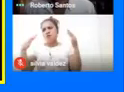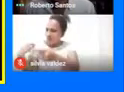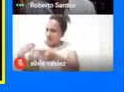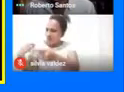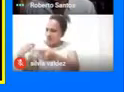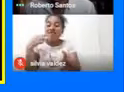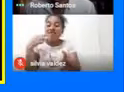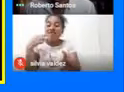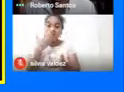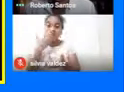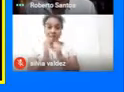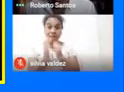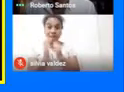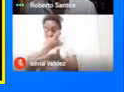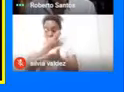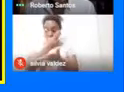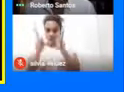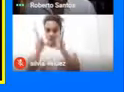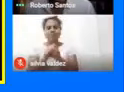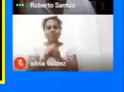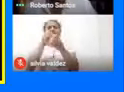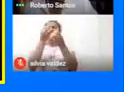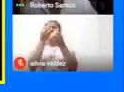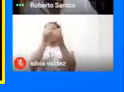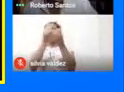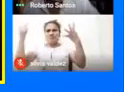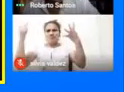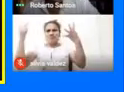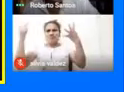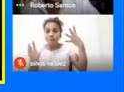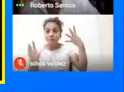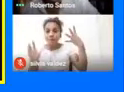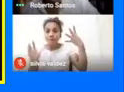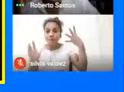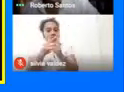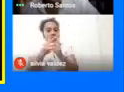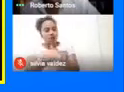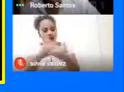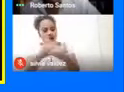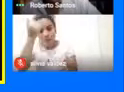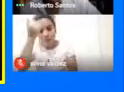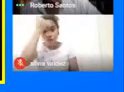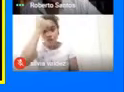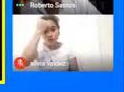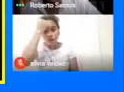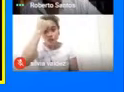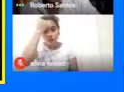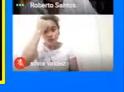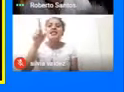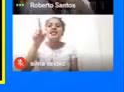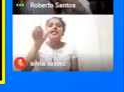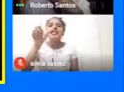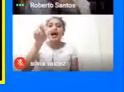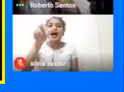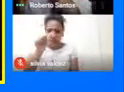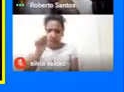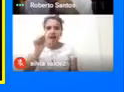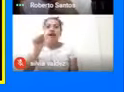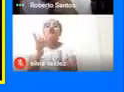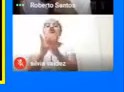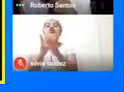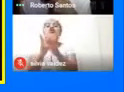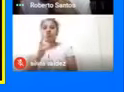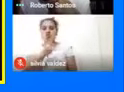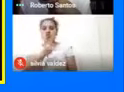Primero vamos a dar Un saludo De la profesora Sandra Villamizar A sus chicos De la Universidad Pedagógica De recreación Que